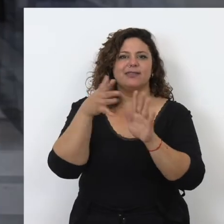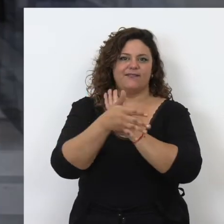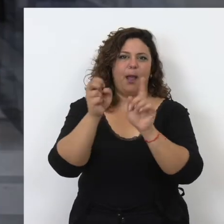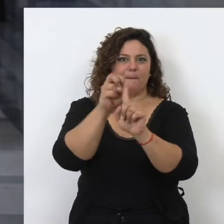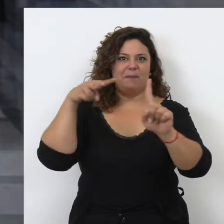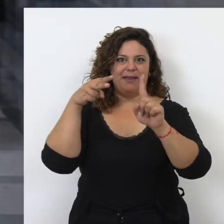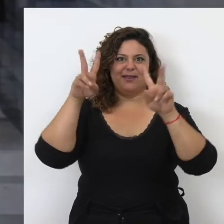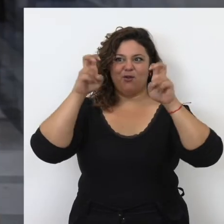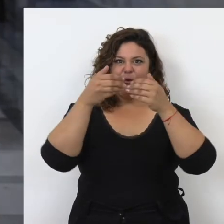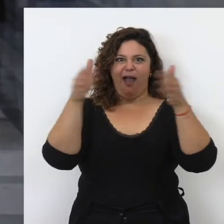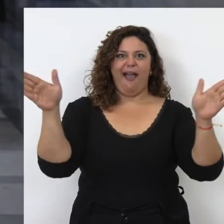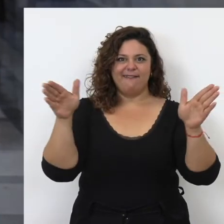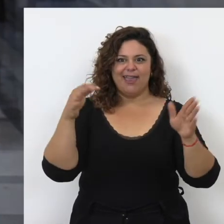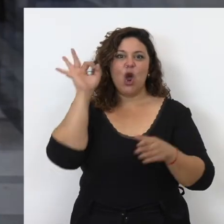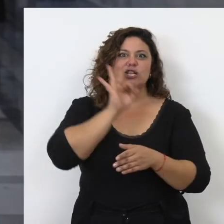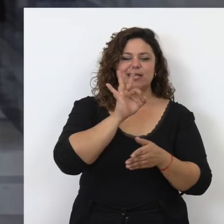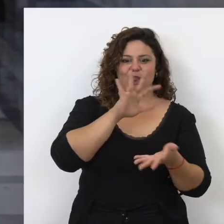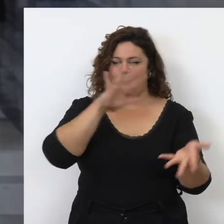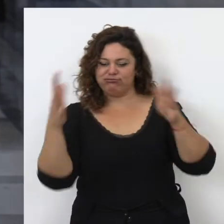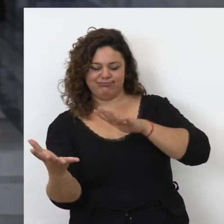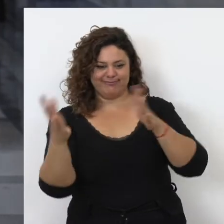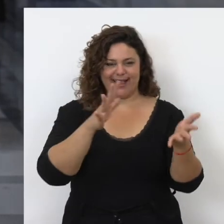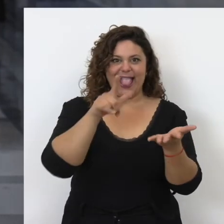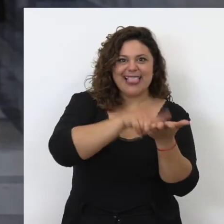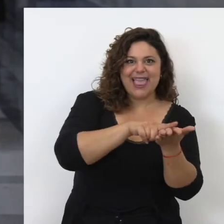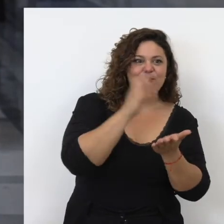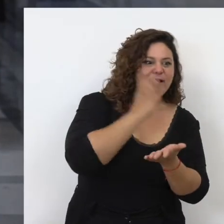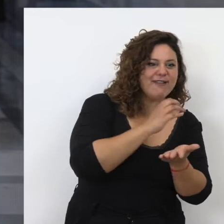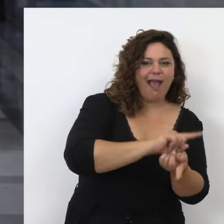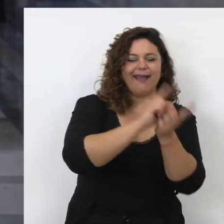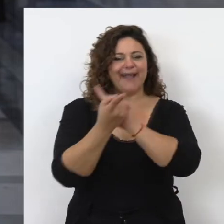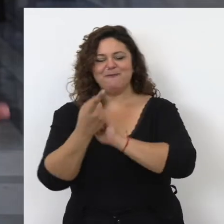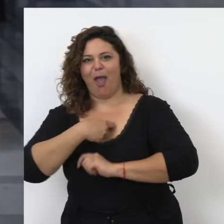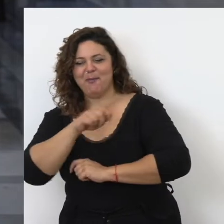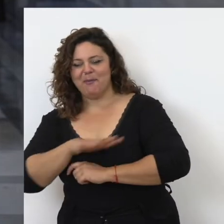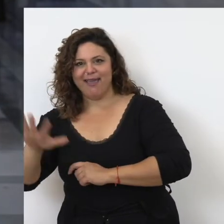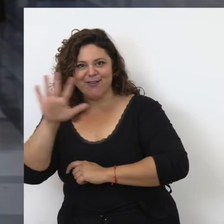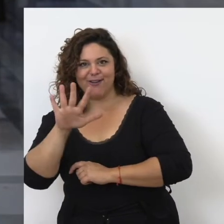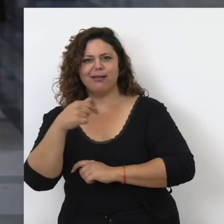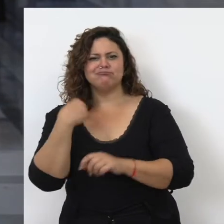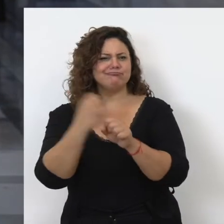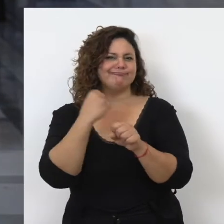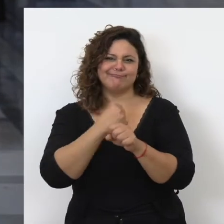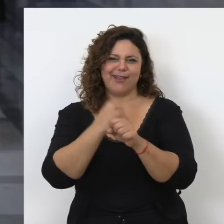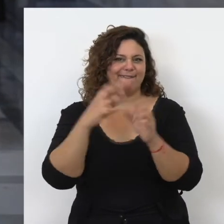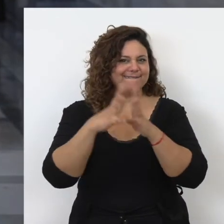una nueva perspectiva, me he movido de siglo, he movido de lengua, del hebreo al judío español y lo trabajo con